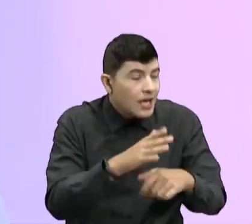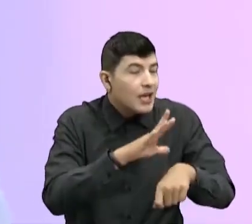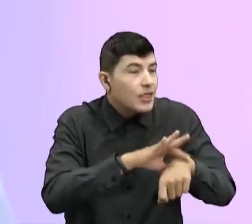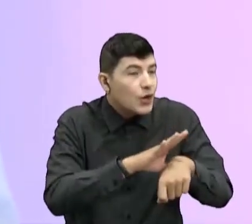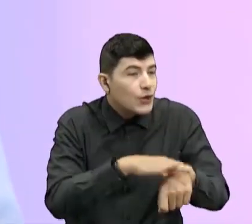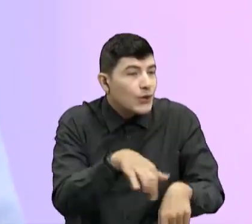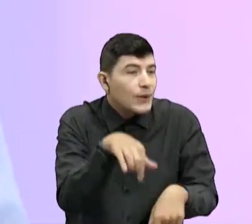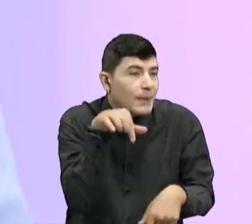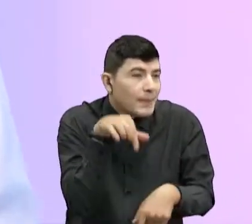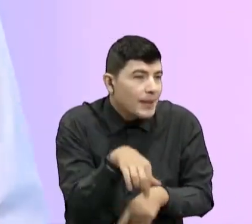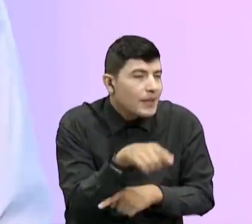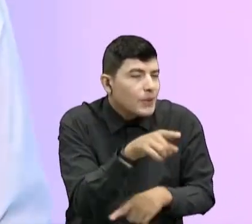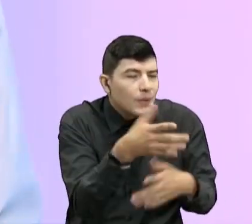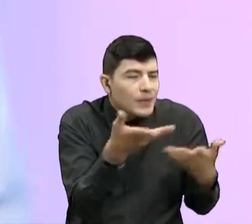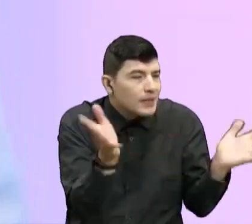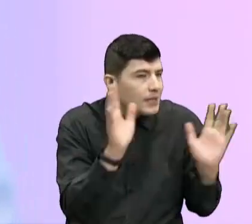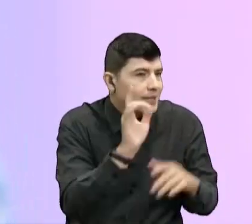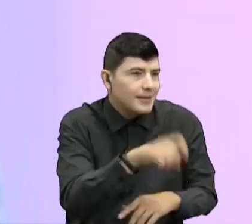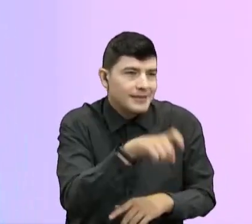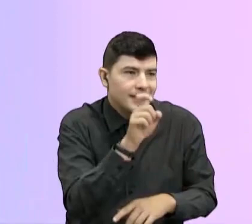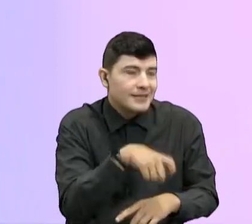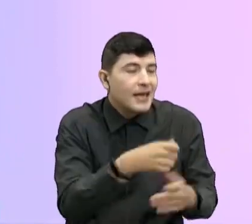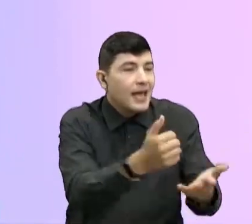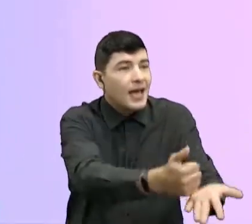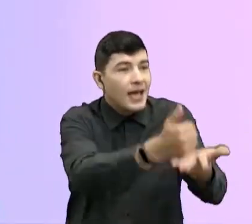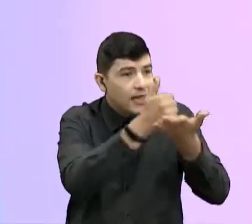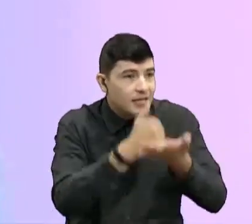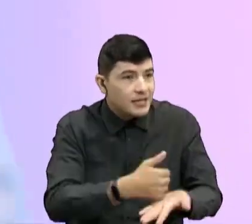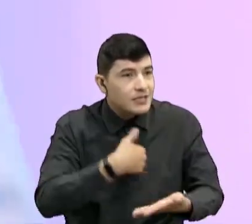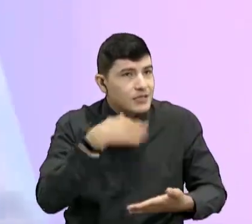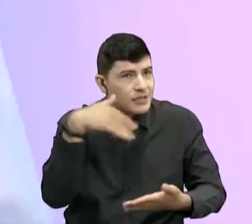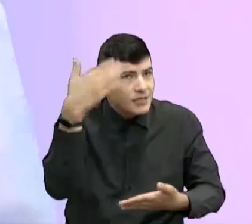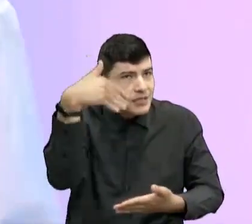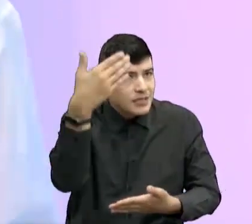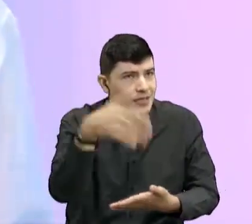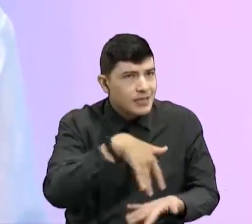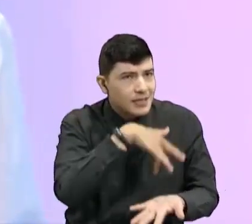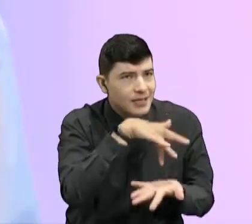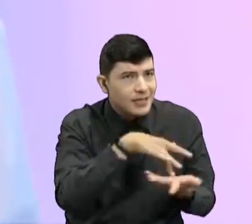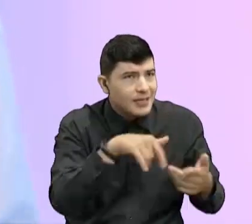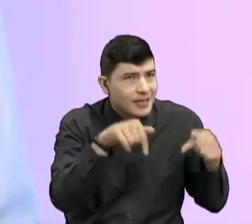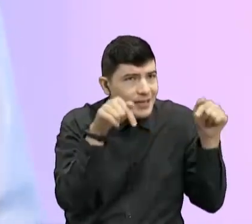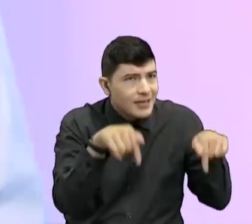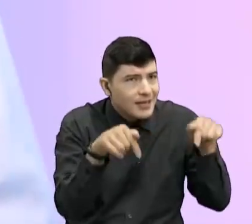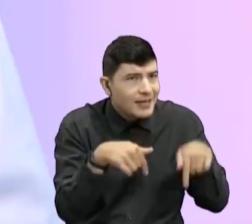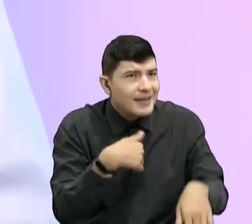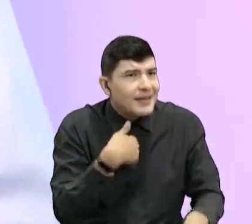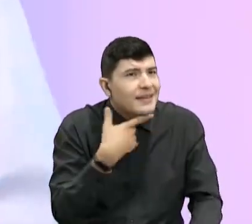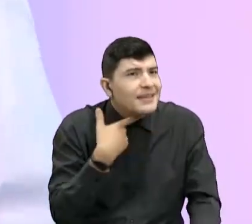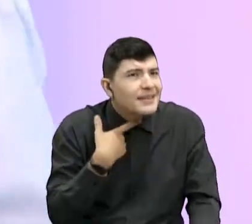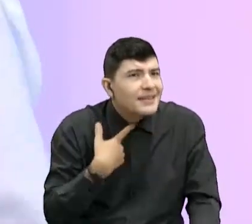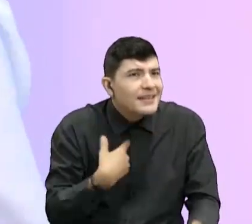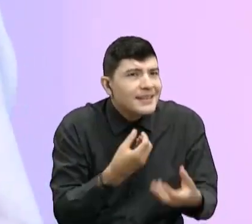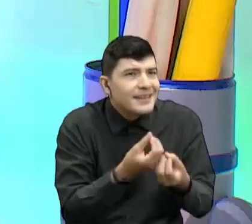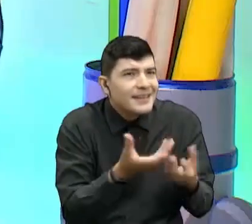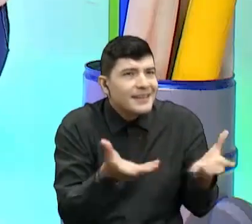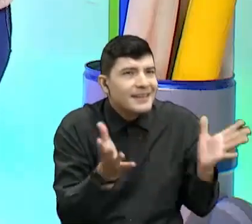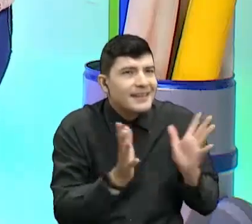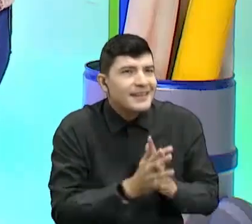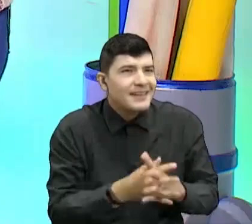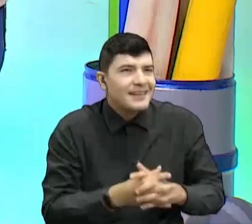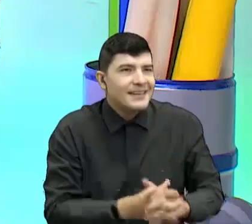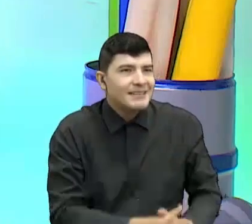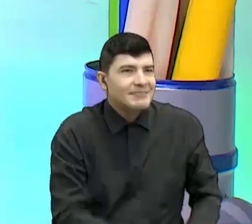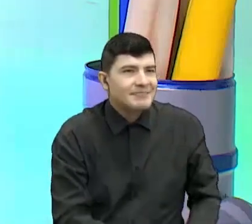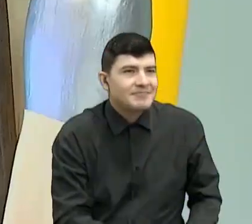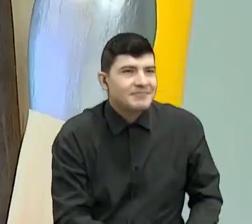Para lo que necesites. Y ayúdame para volver, para volver. Esta cosita me está gustando, ala. ¡Ay, Yerly! Bueno,